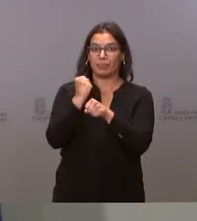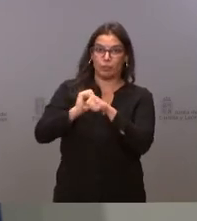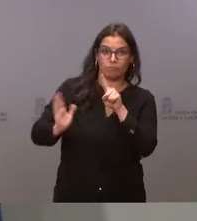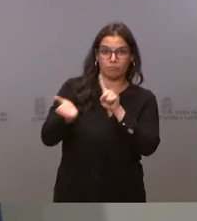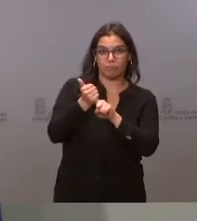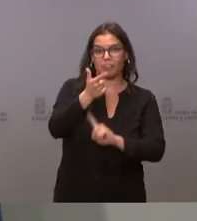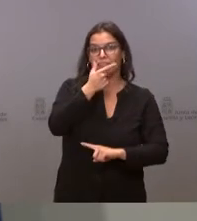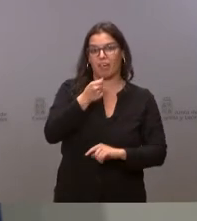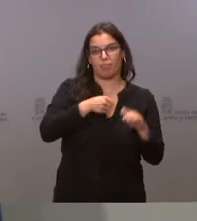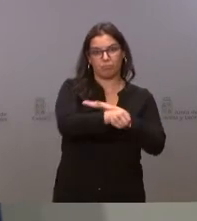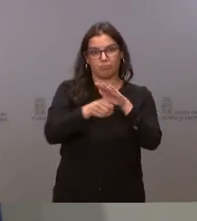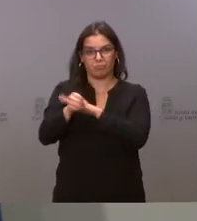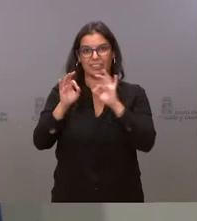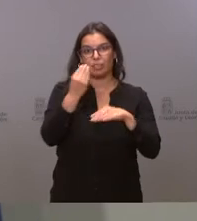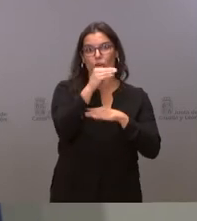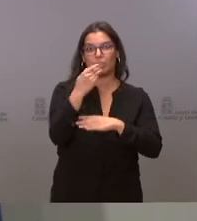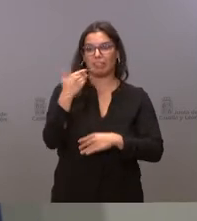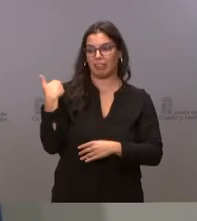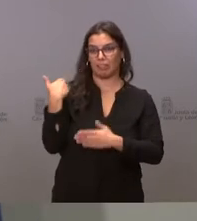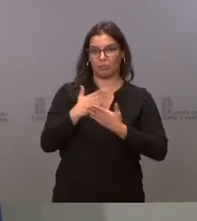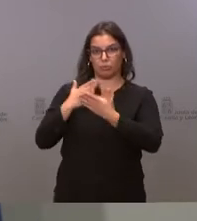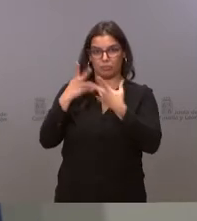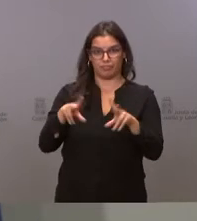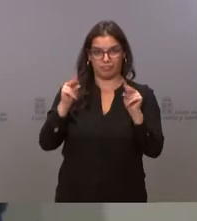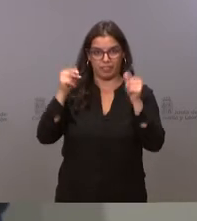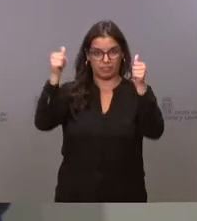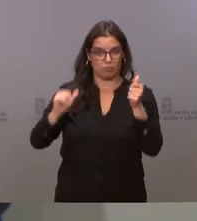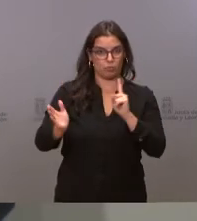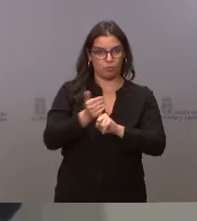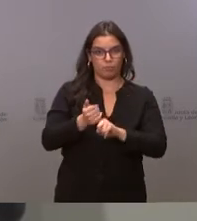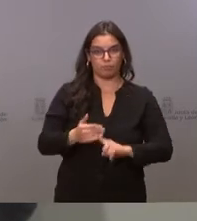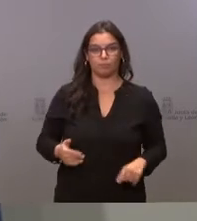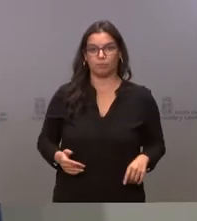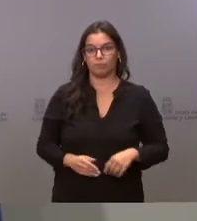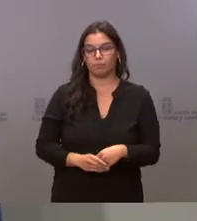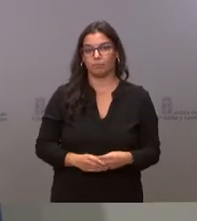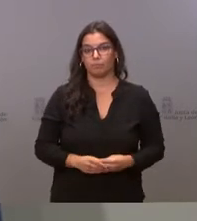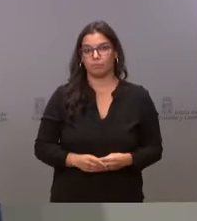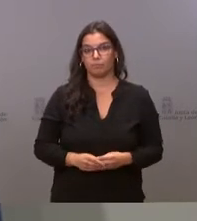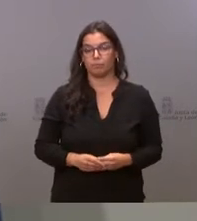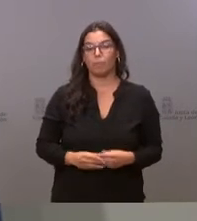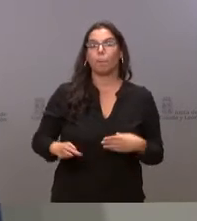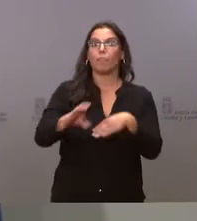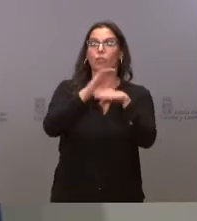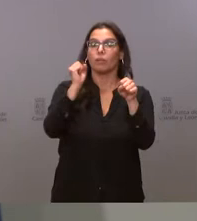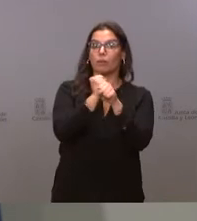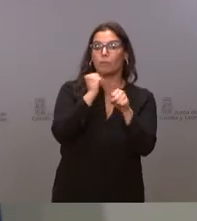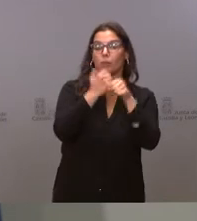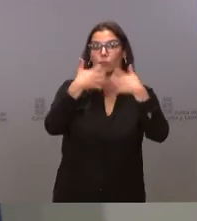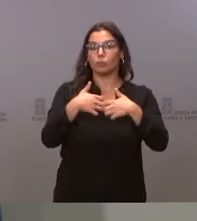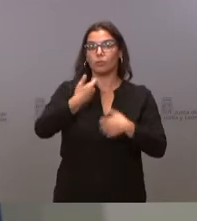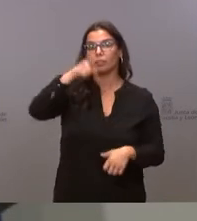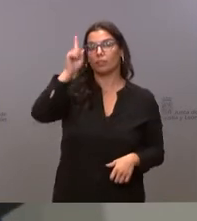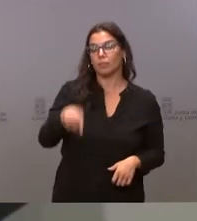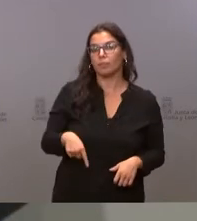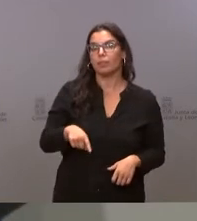jóvenes que hayan finalizado sus estudios recientemente. La Consejería de Empleo e Industria también destina más